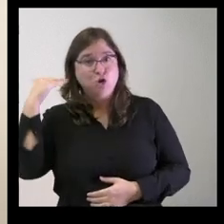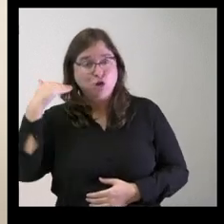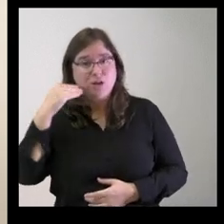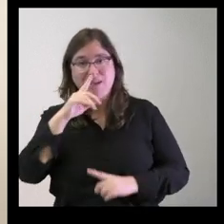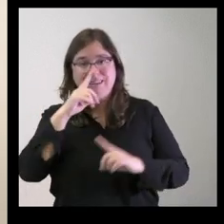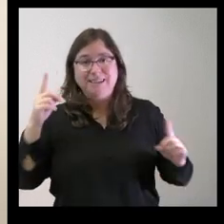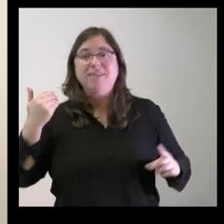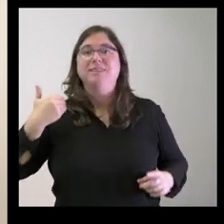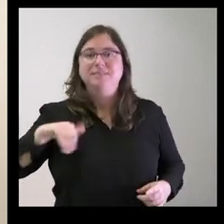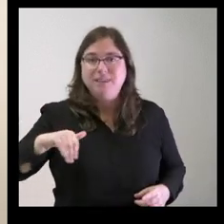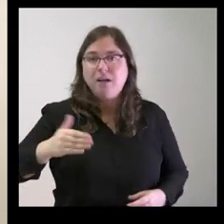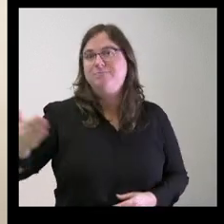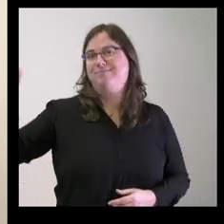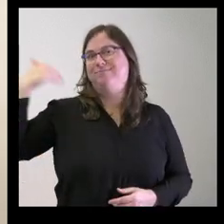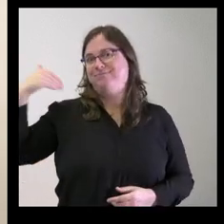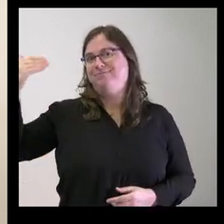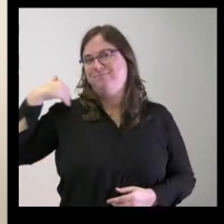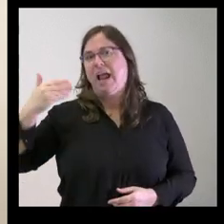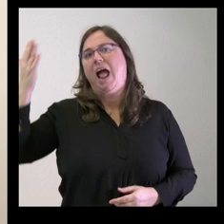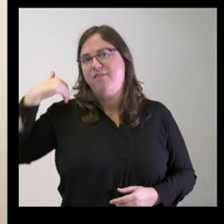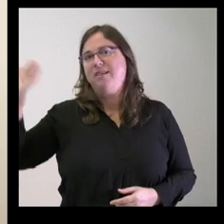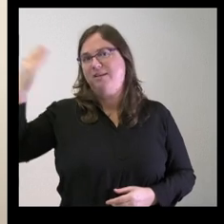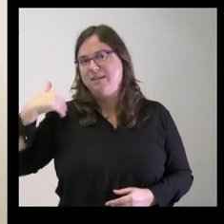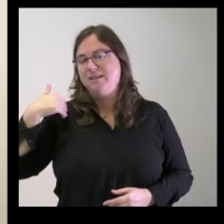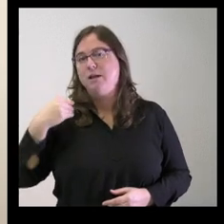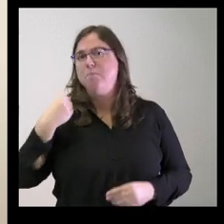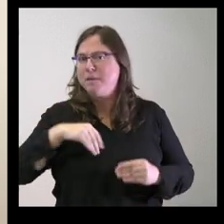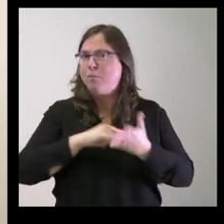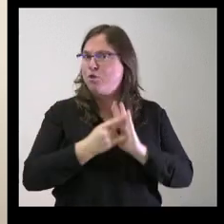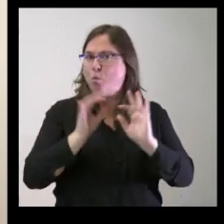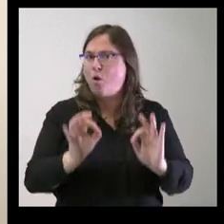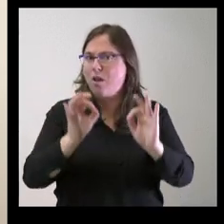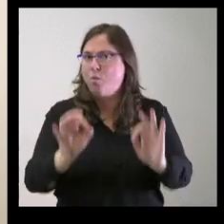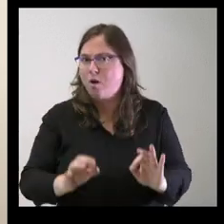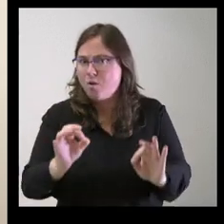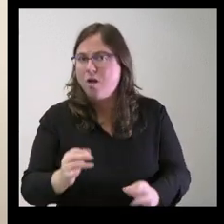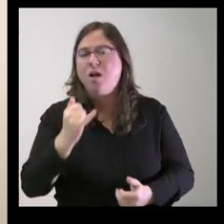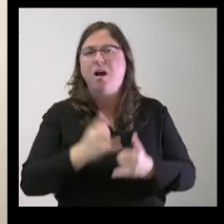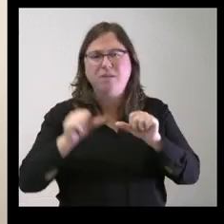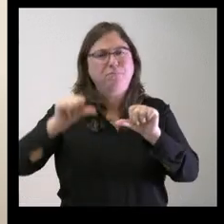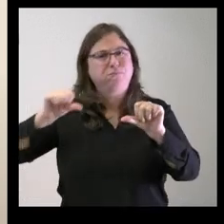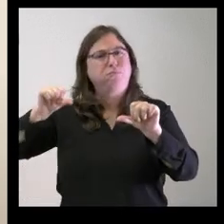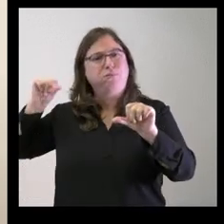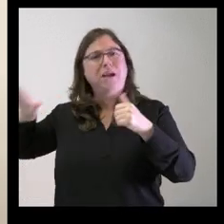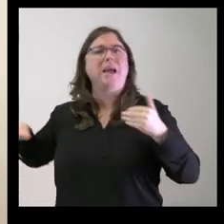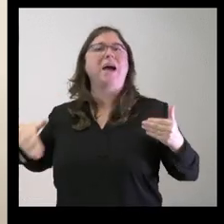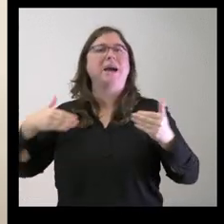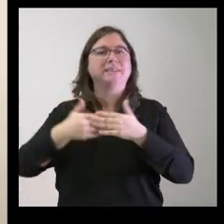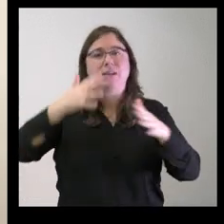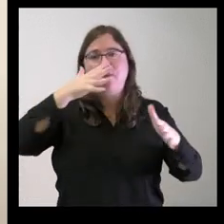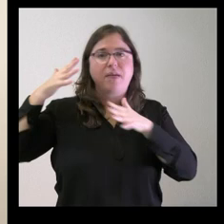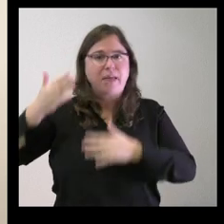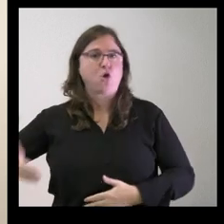ya habían sido comprometidos en presupuestos anteriores para los mismos proyectos que se pueden llegar a remontar incluso a más de una década atrás